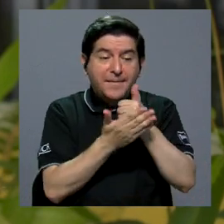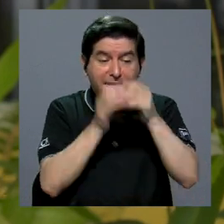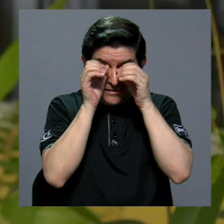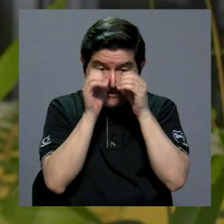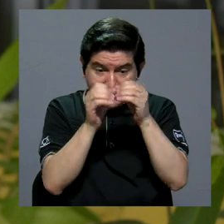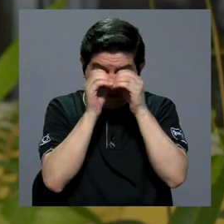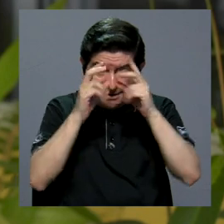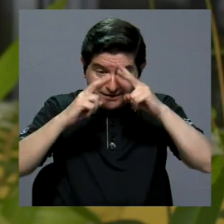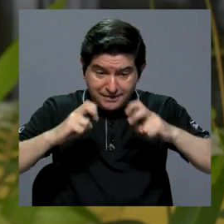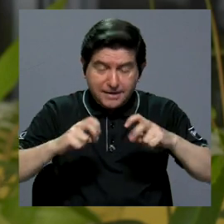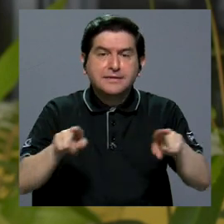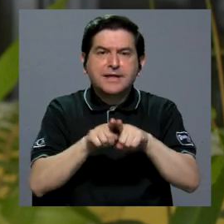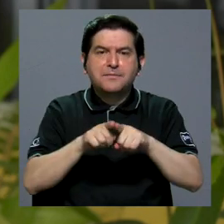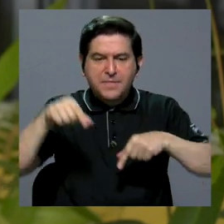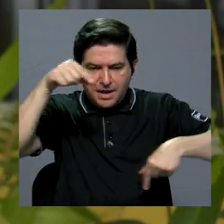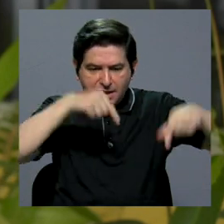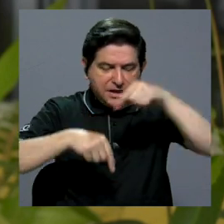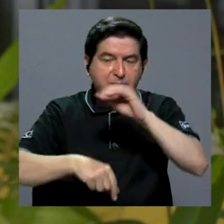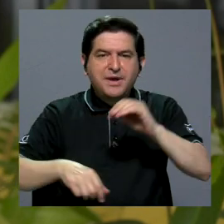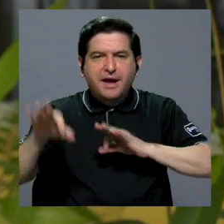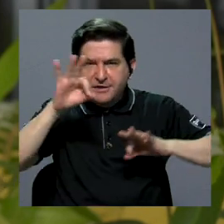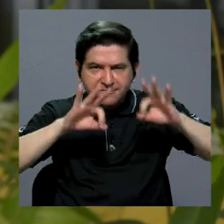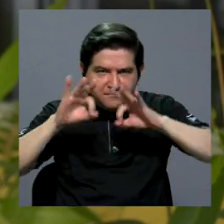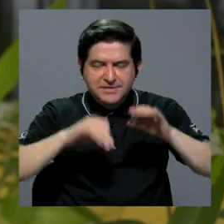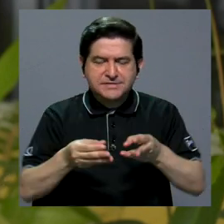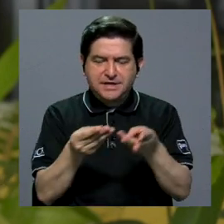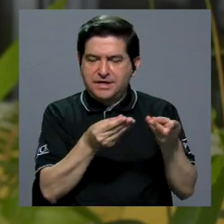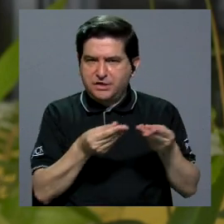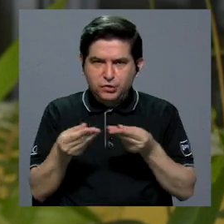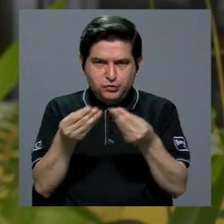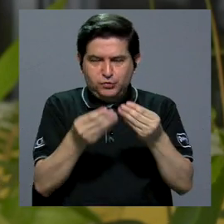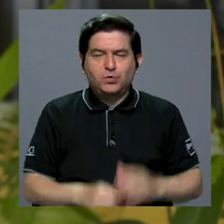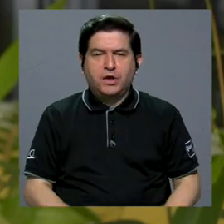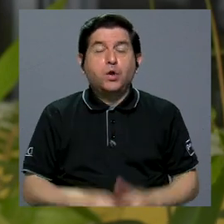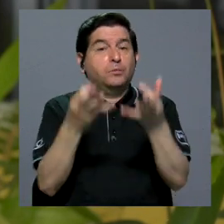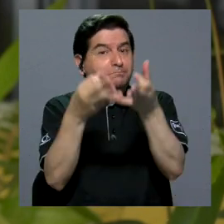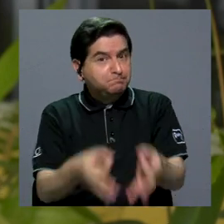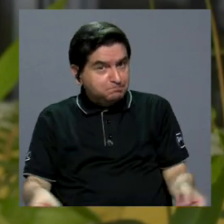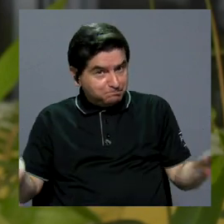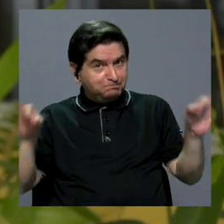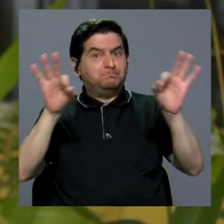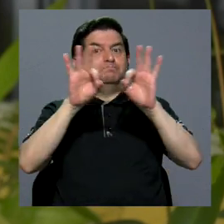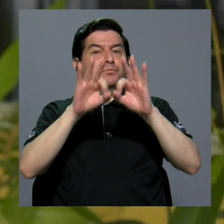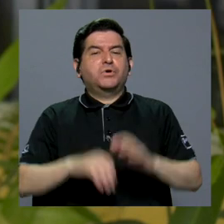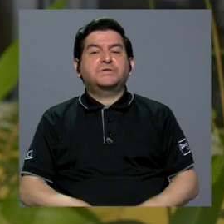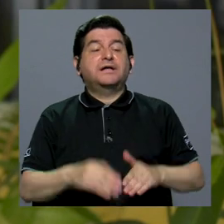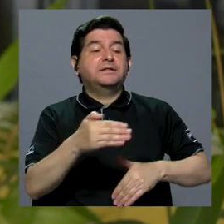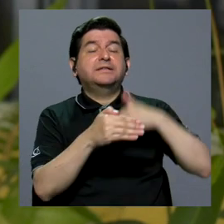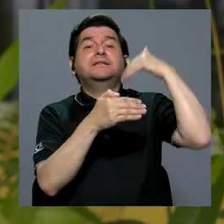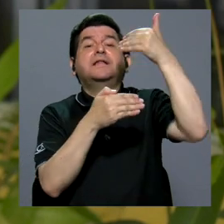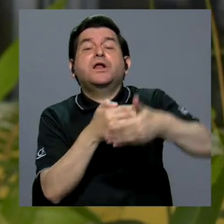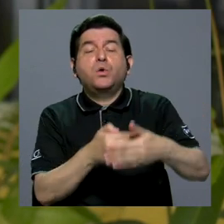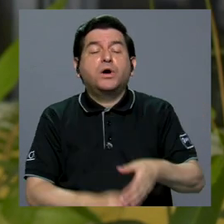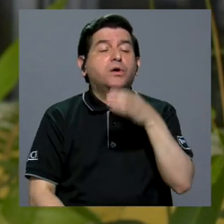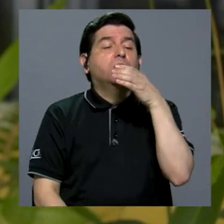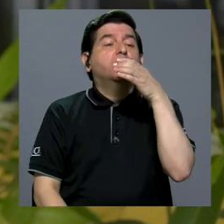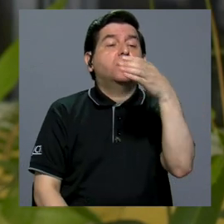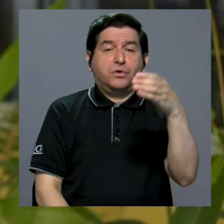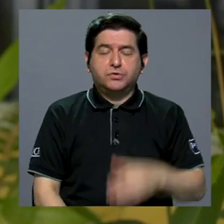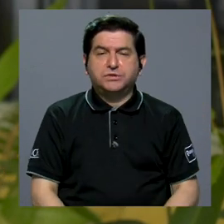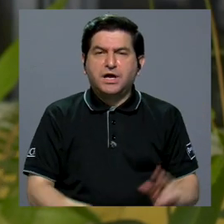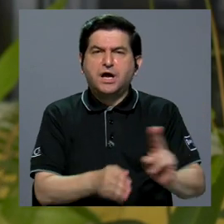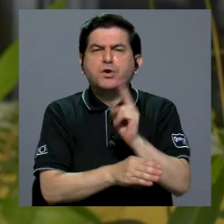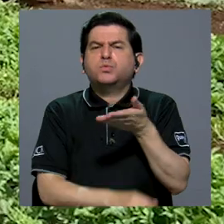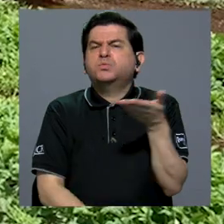microbiológica, la parte química, la parte física del suelo, que es tan importante para más adelante recomendarles